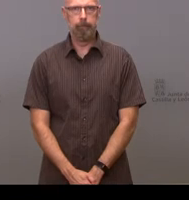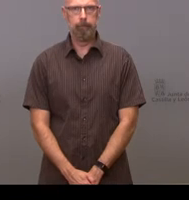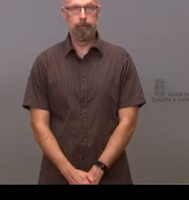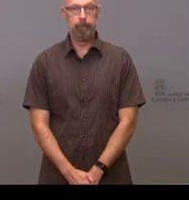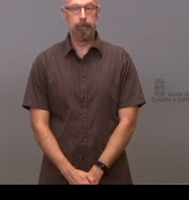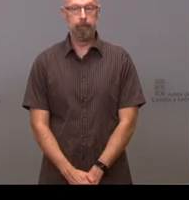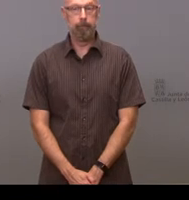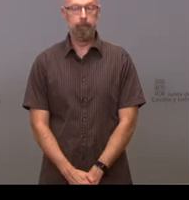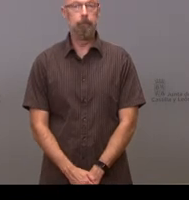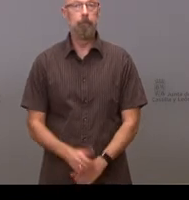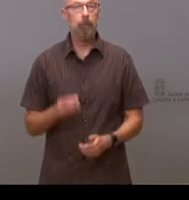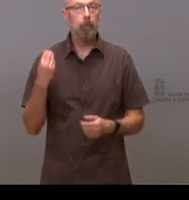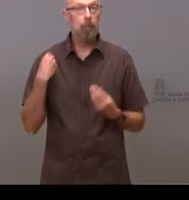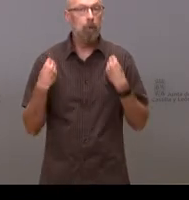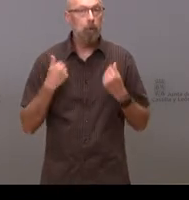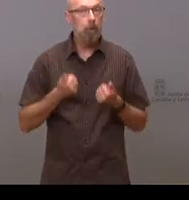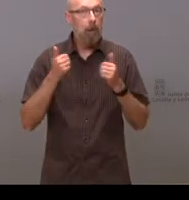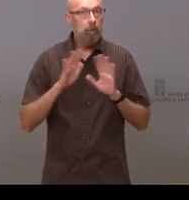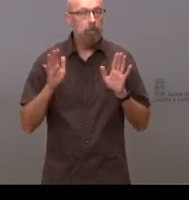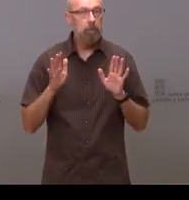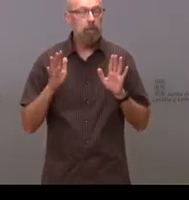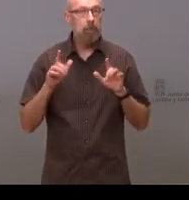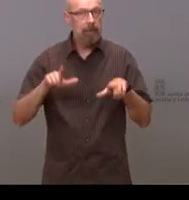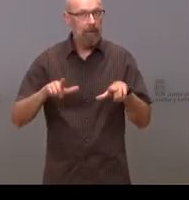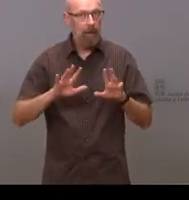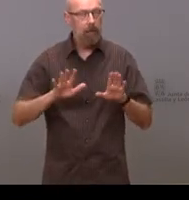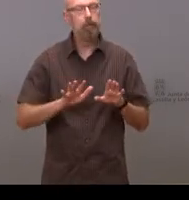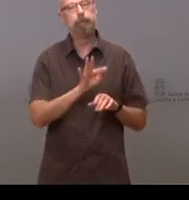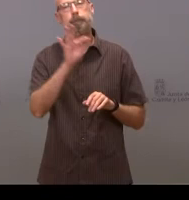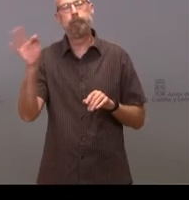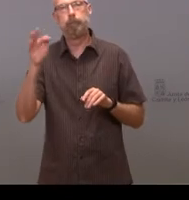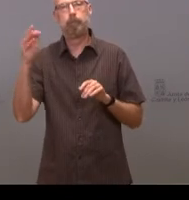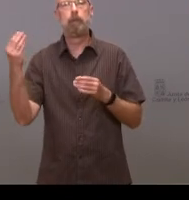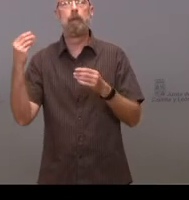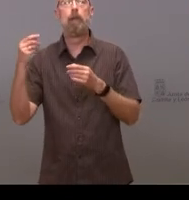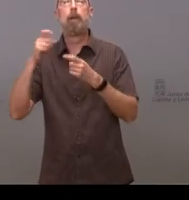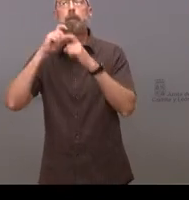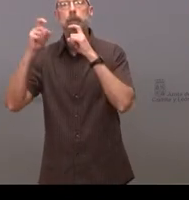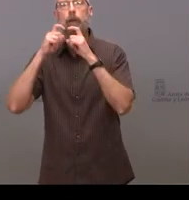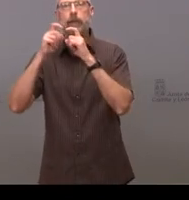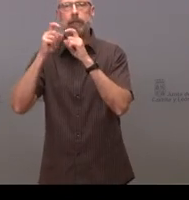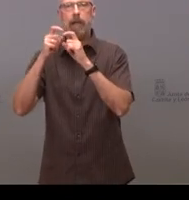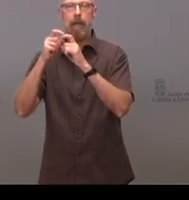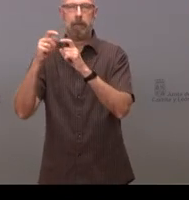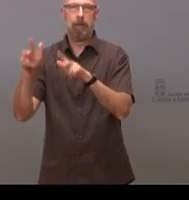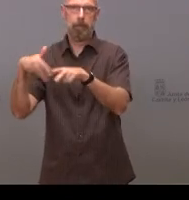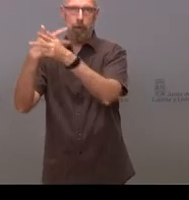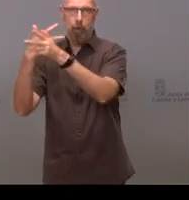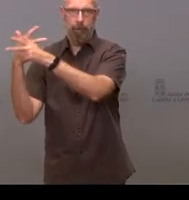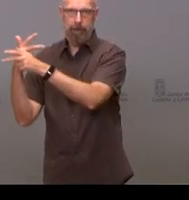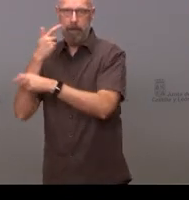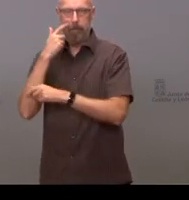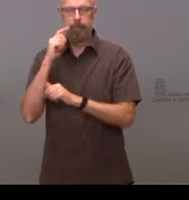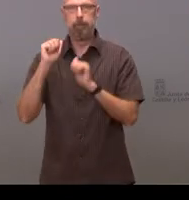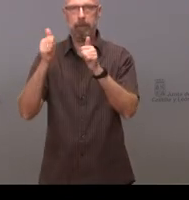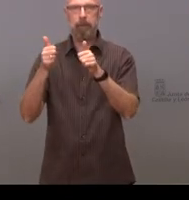si no hay más preguntas en la sala damos paso a los compañeros que nos siguen en este momento por videoconferencia empezamos por Javier